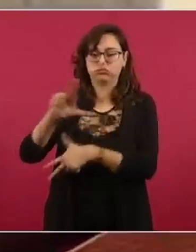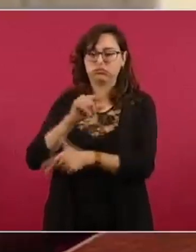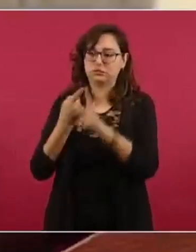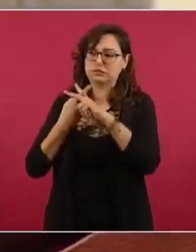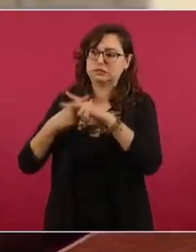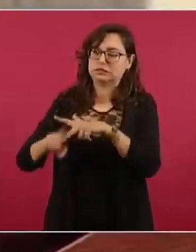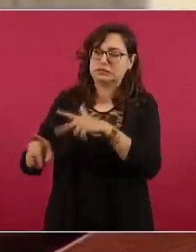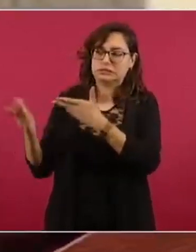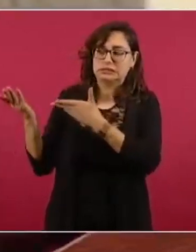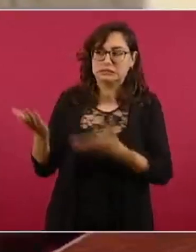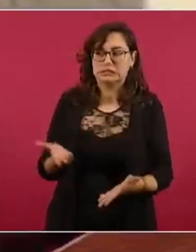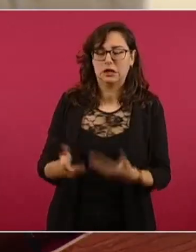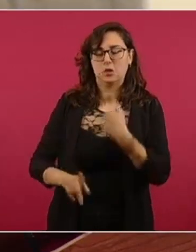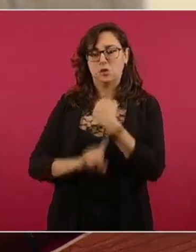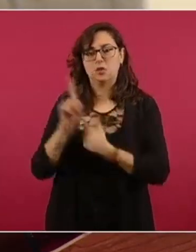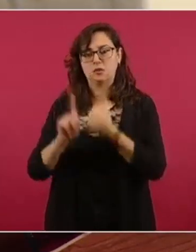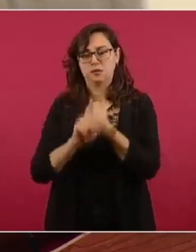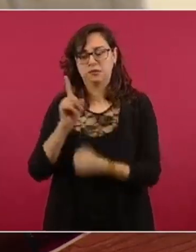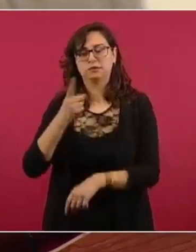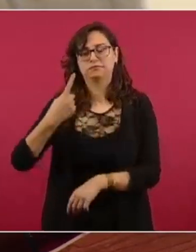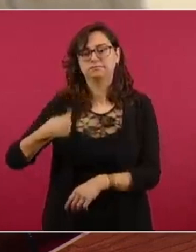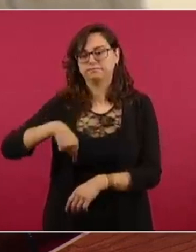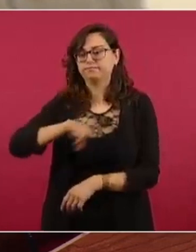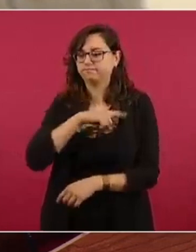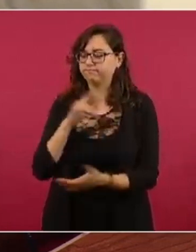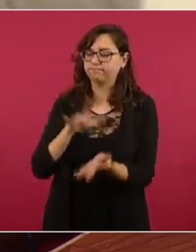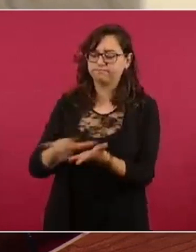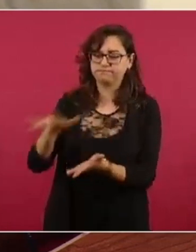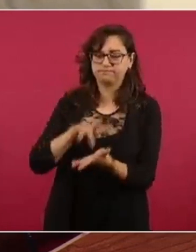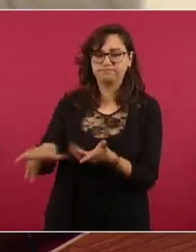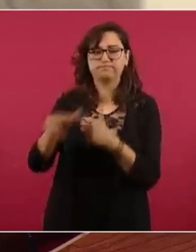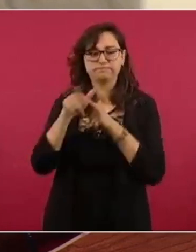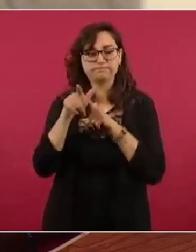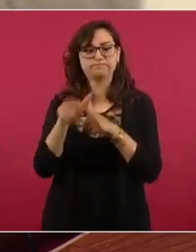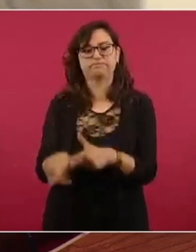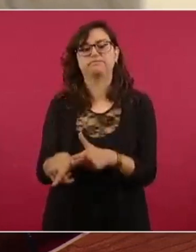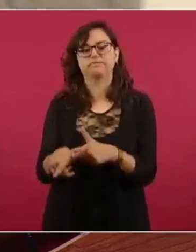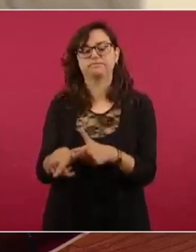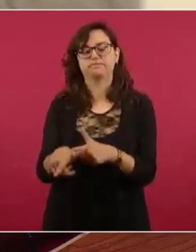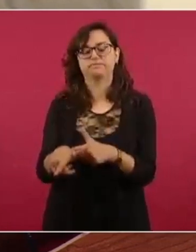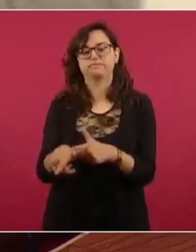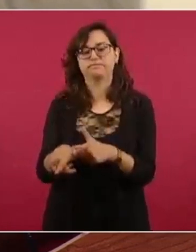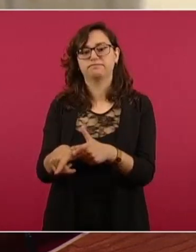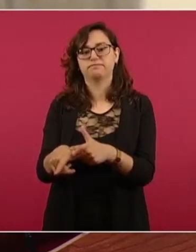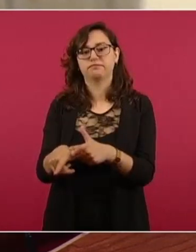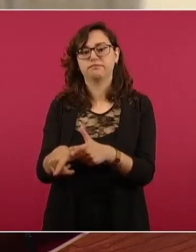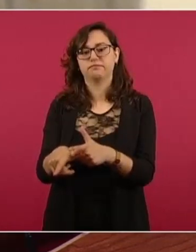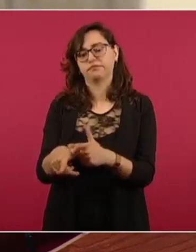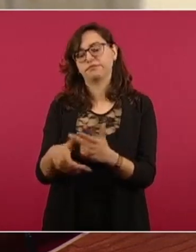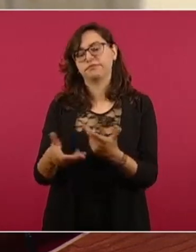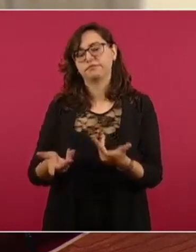a seguir apoyando y ese es el